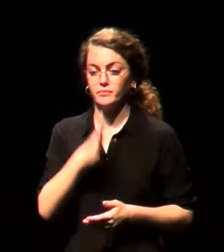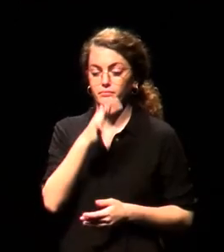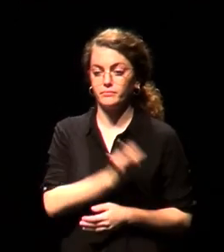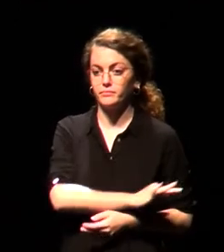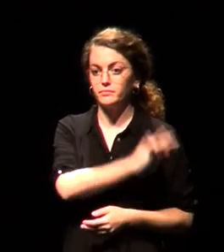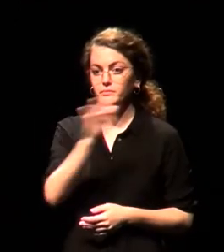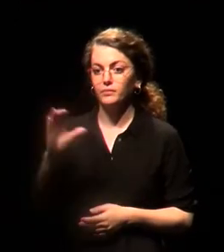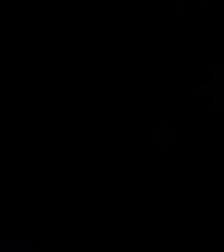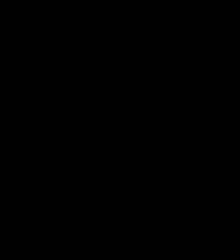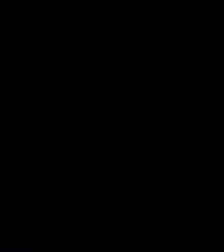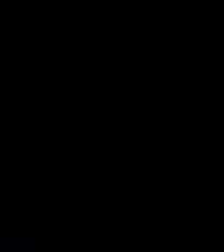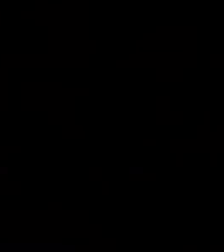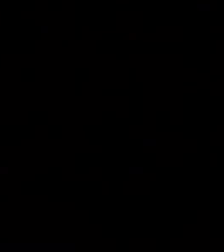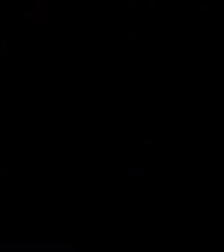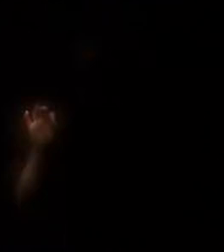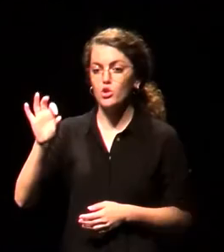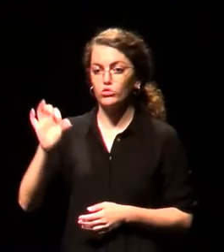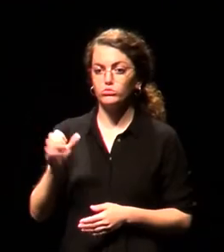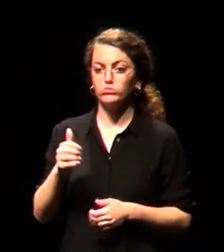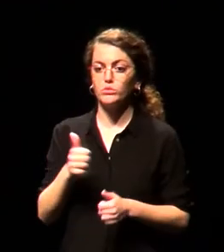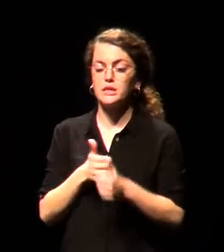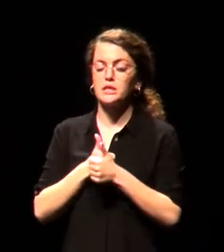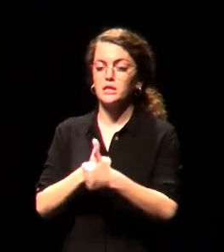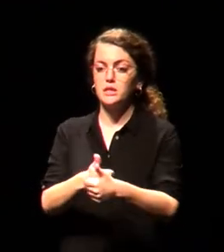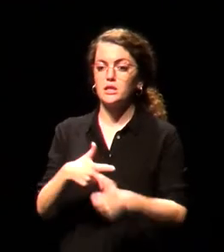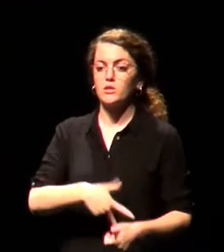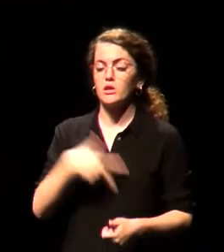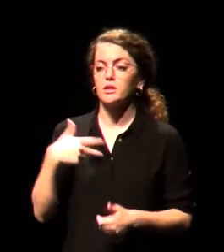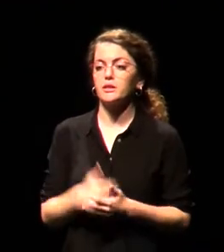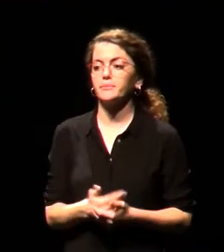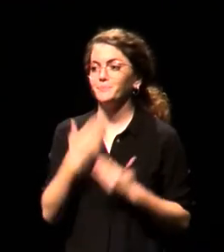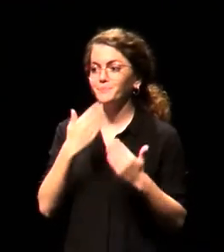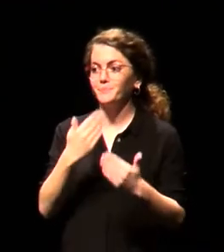a Carlos Hernández Peinado, secretario general del INAEM. Muchas gracias.